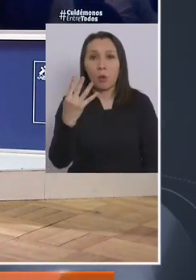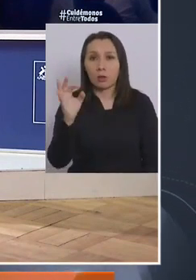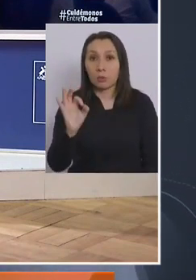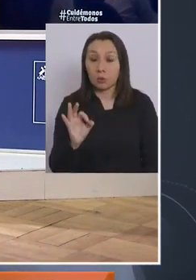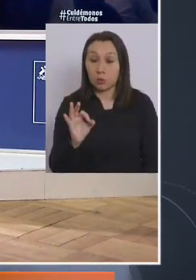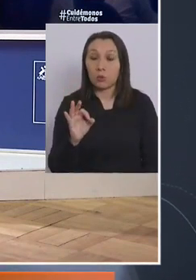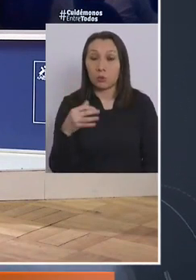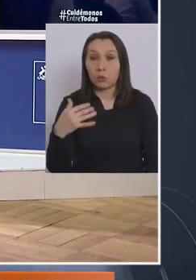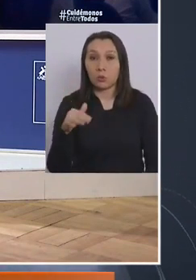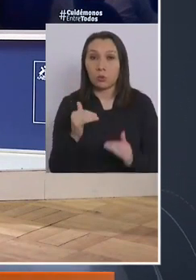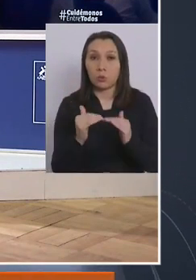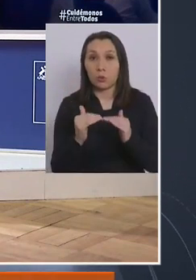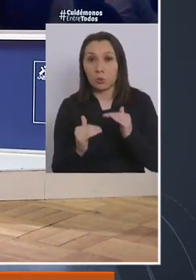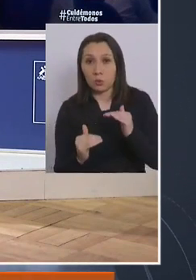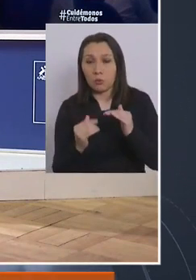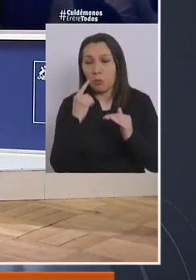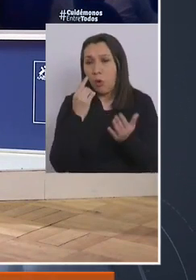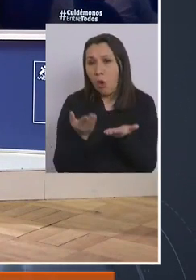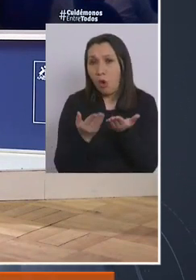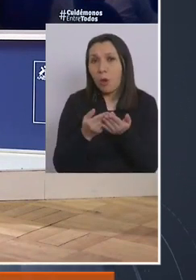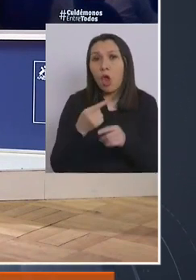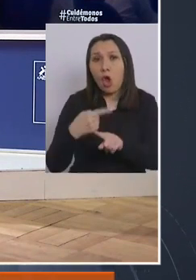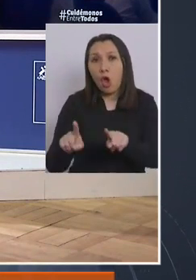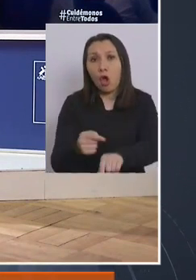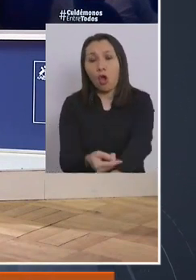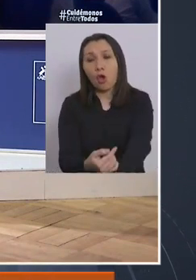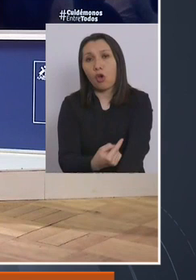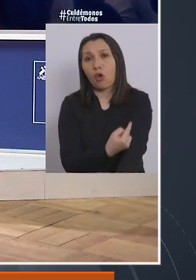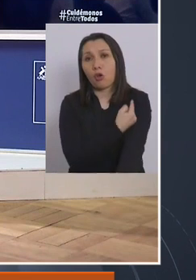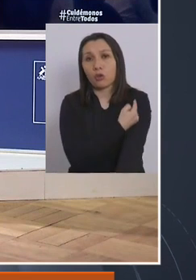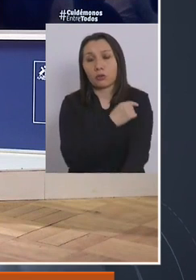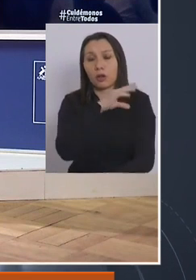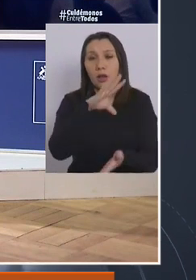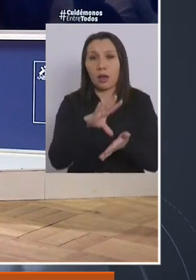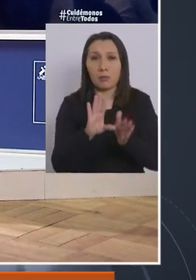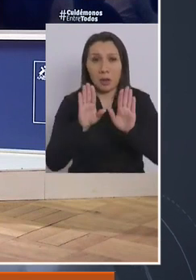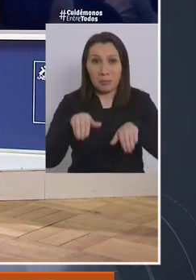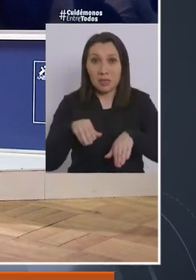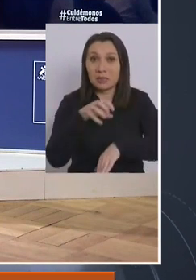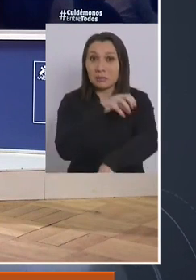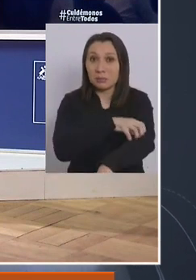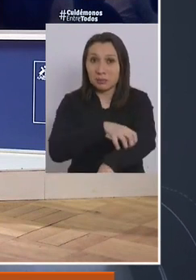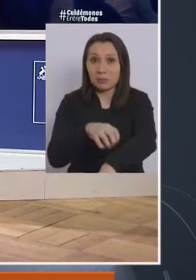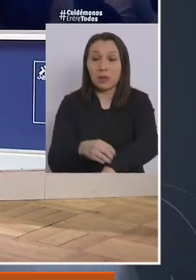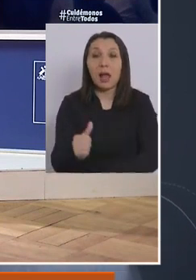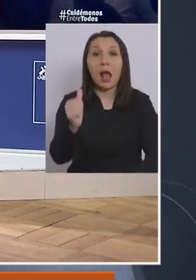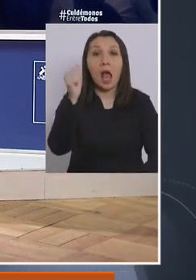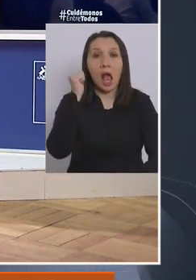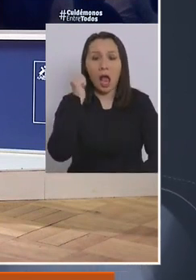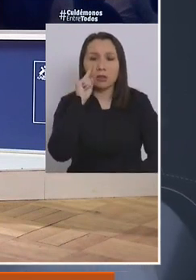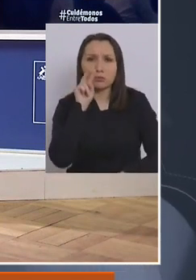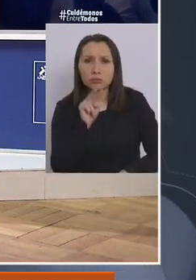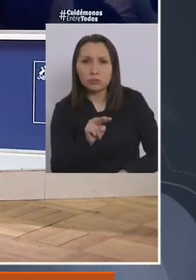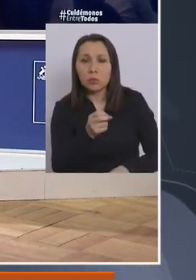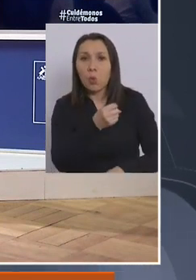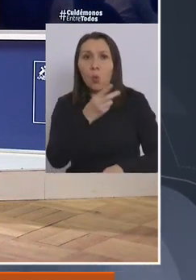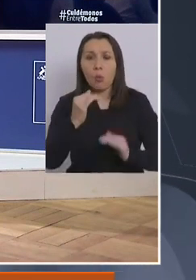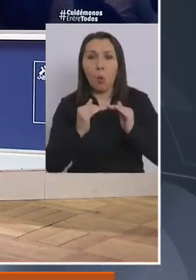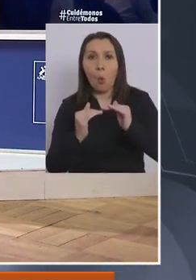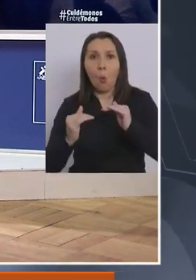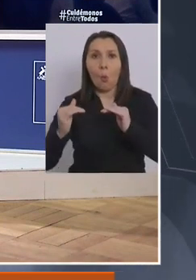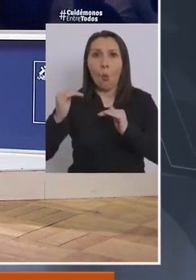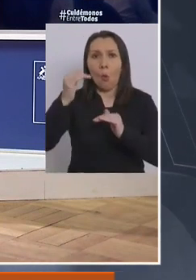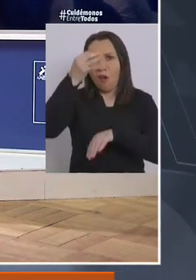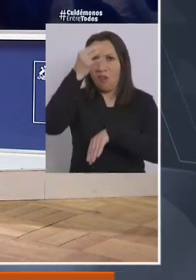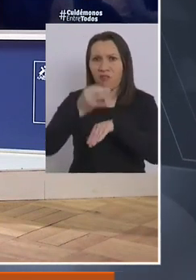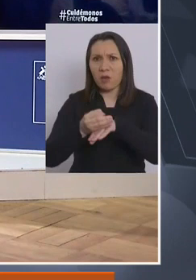Son cifras bastante bajas en comparación al resto del país. Estas mismas regiones ayer presentaron las cifras más altas